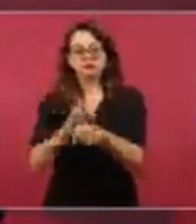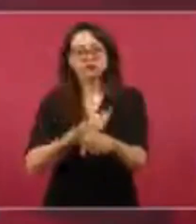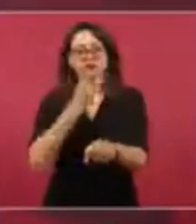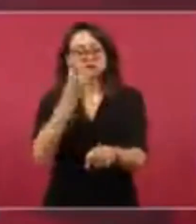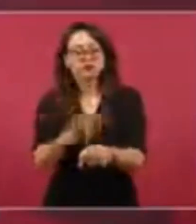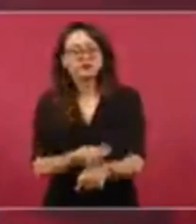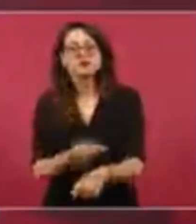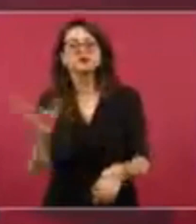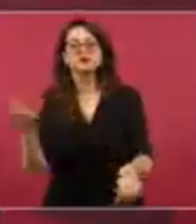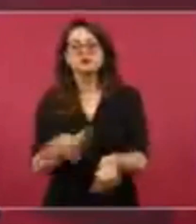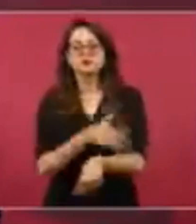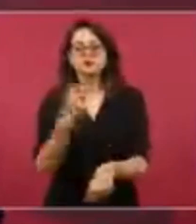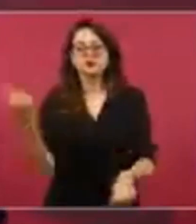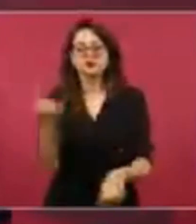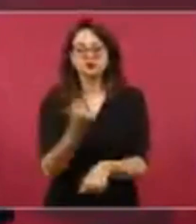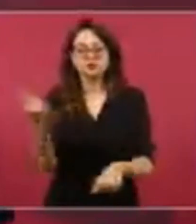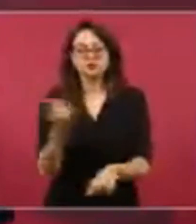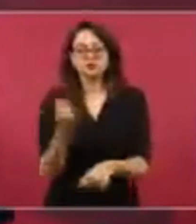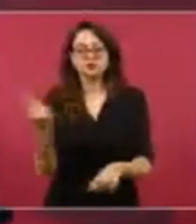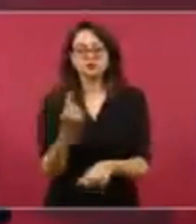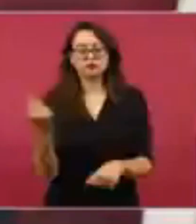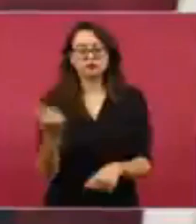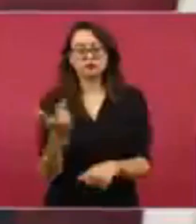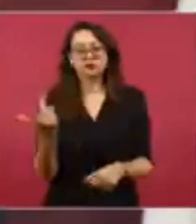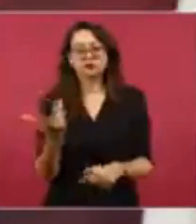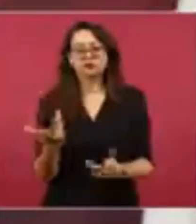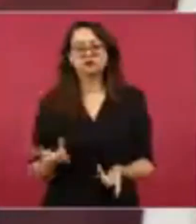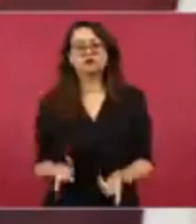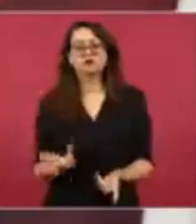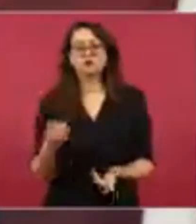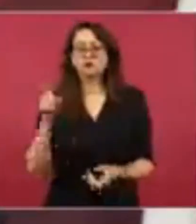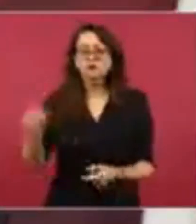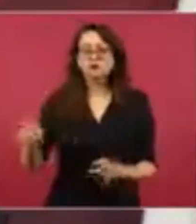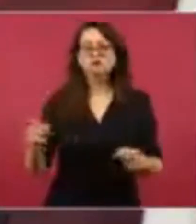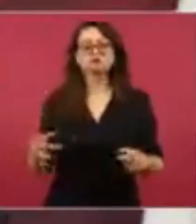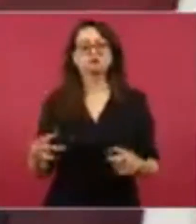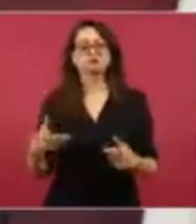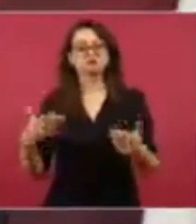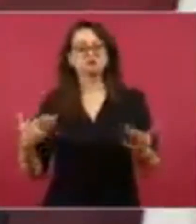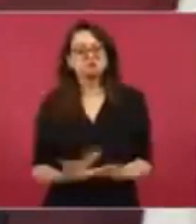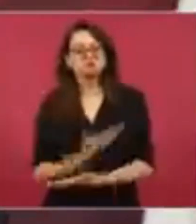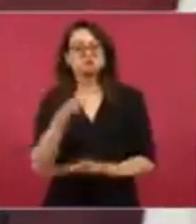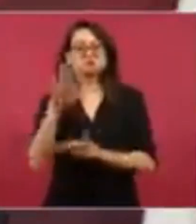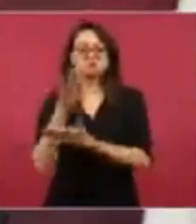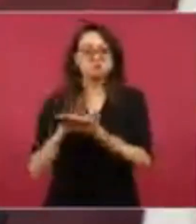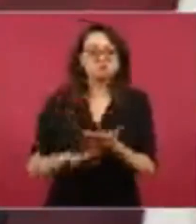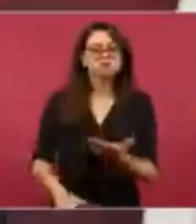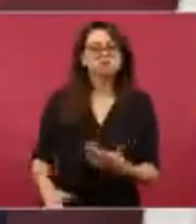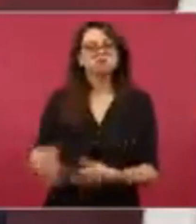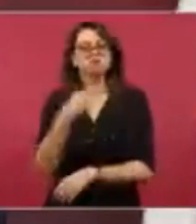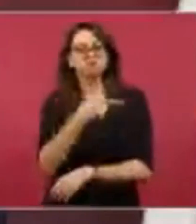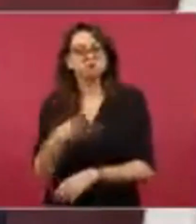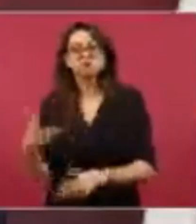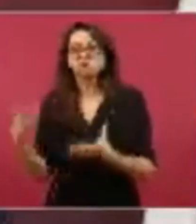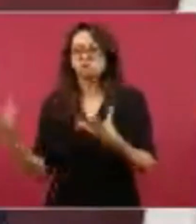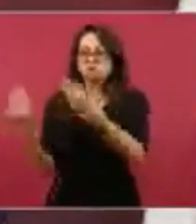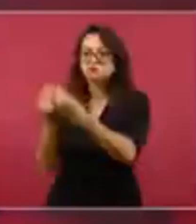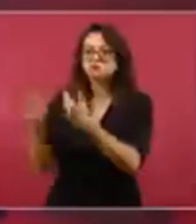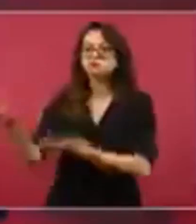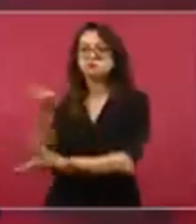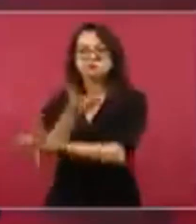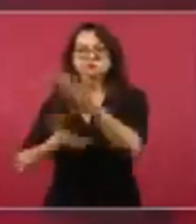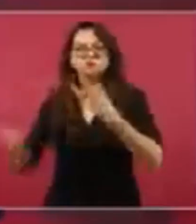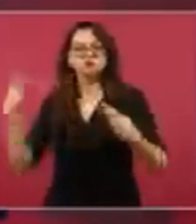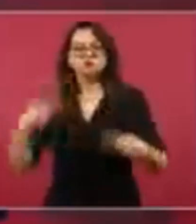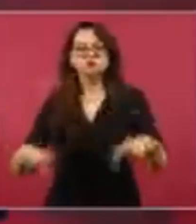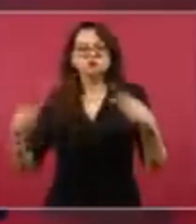su origen popular y porque